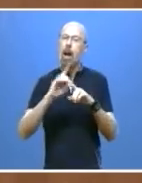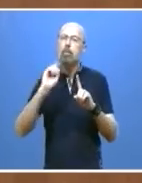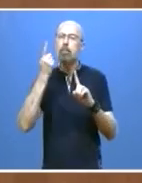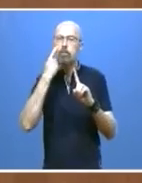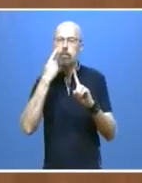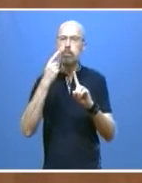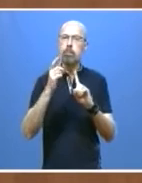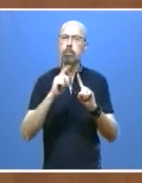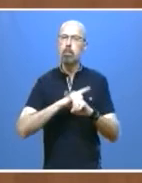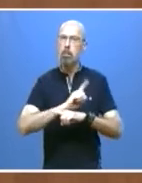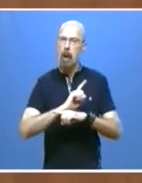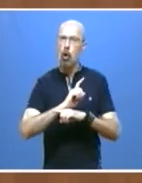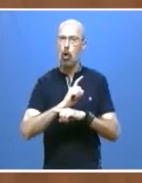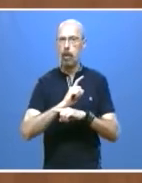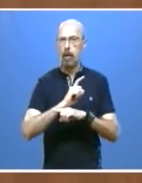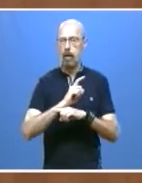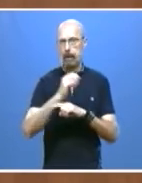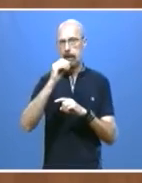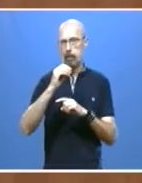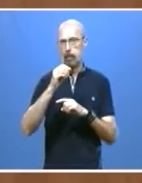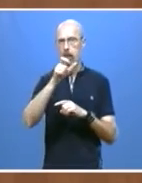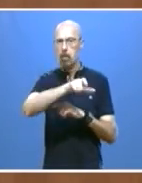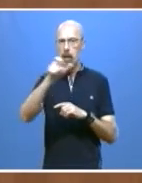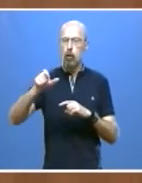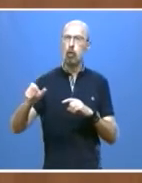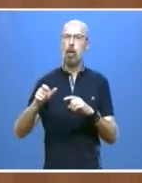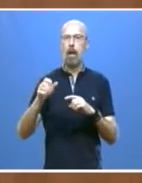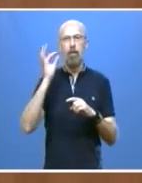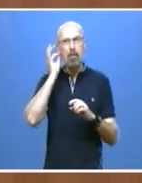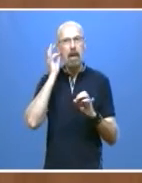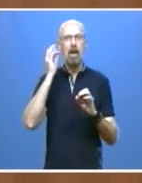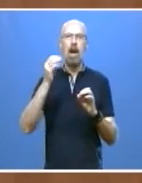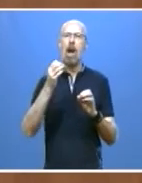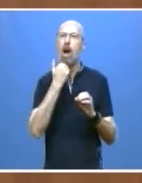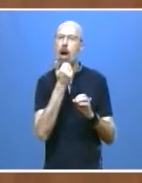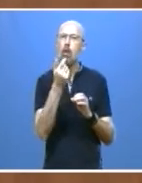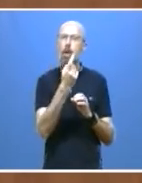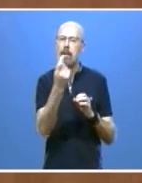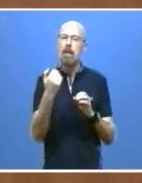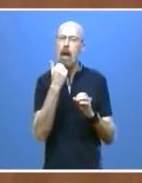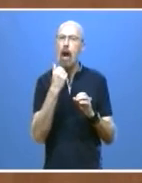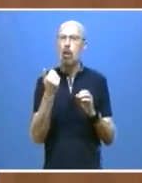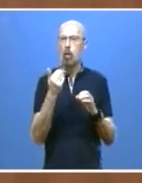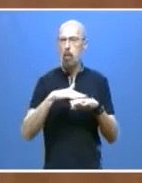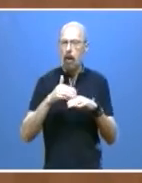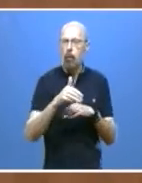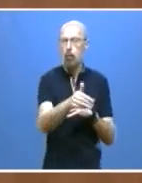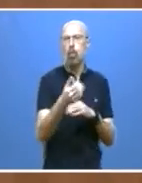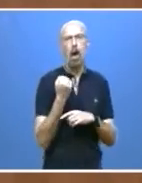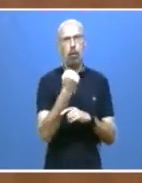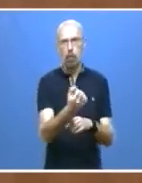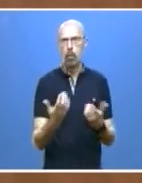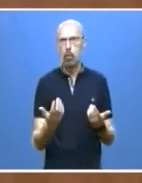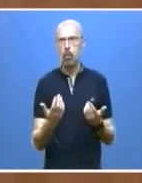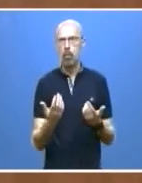del talento femenino en las disciplinas científicas. Juventud, mujer y formación como mejor